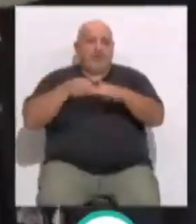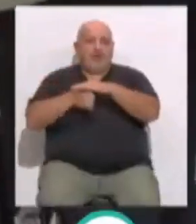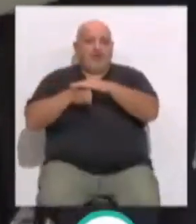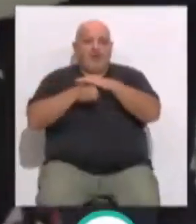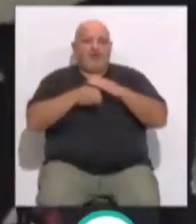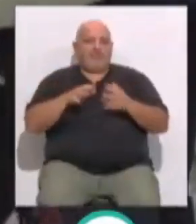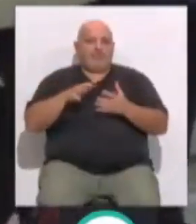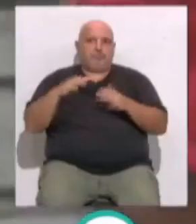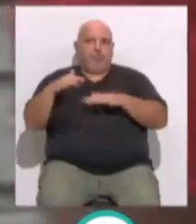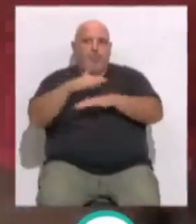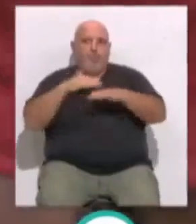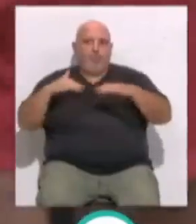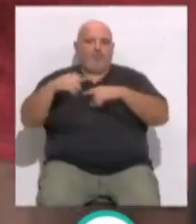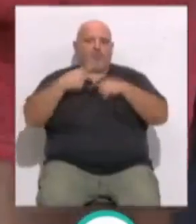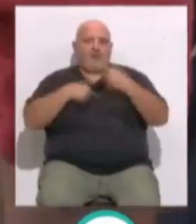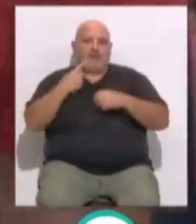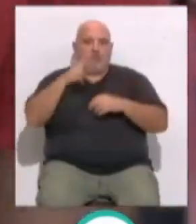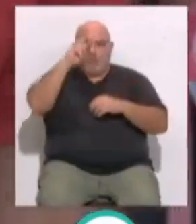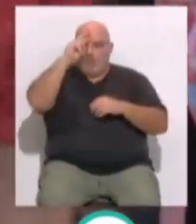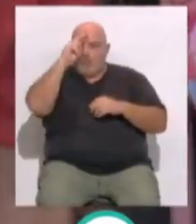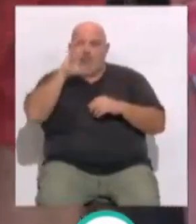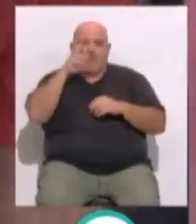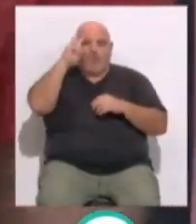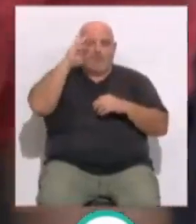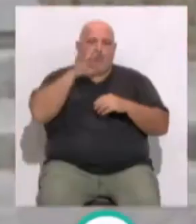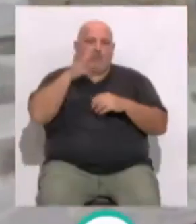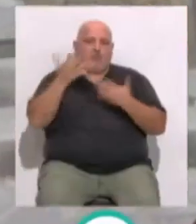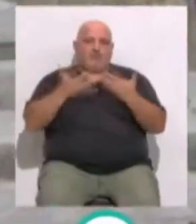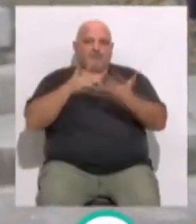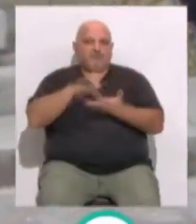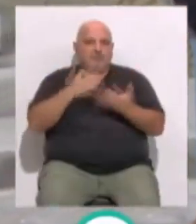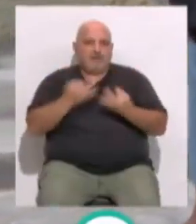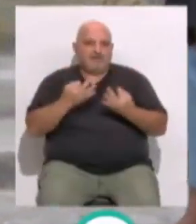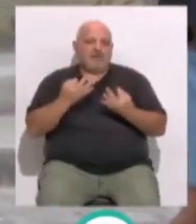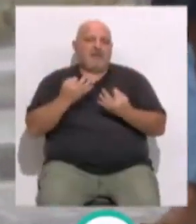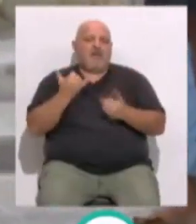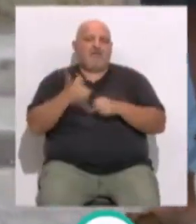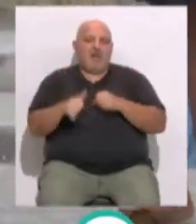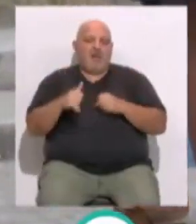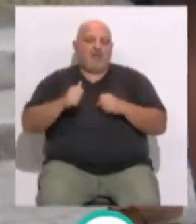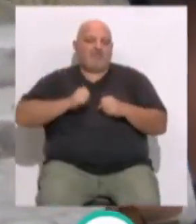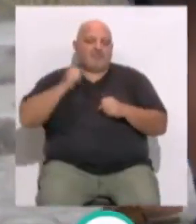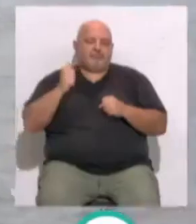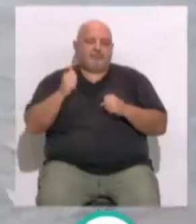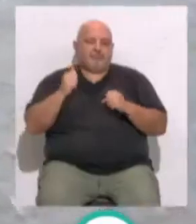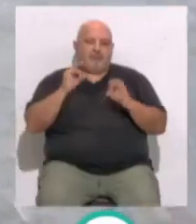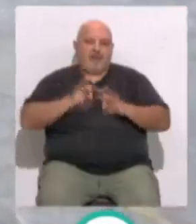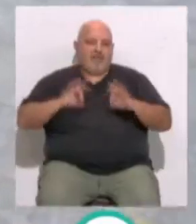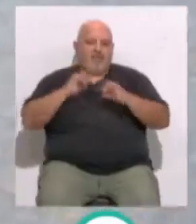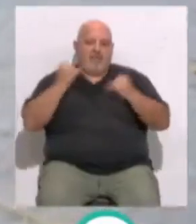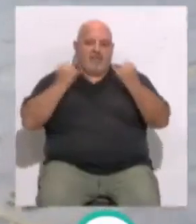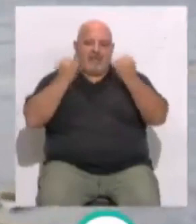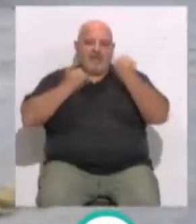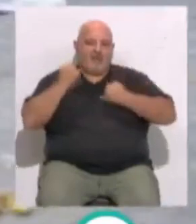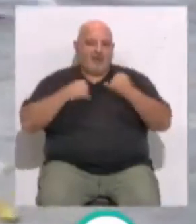colegio, el revuelo entre las familias será notable ante la preocupación por los hechos. Afortunadamente el incidente se ha saldado sin heridos.